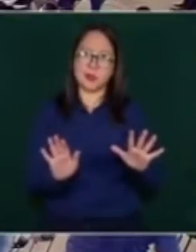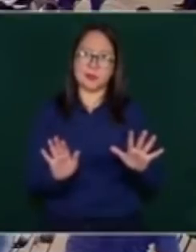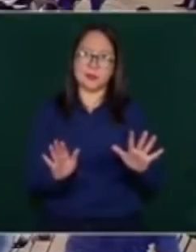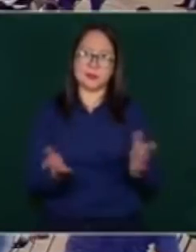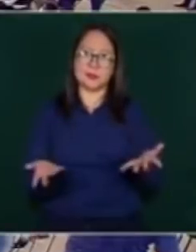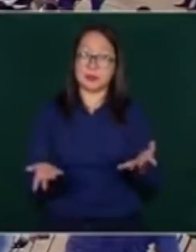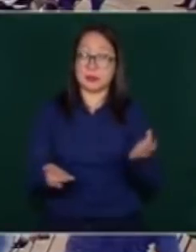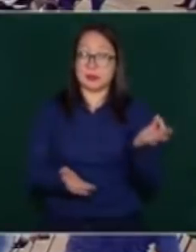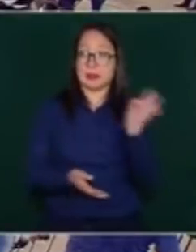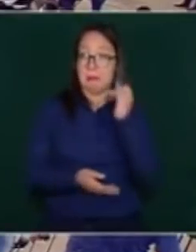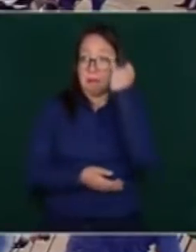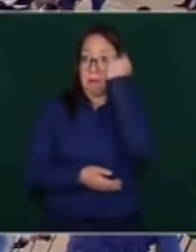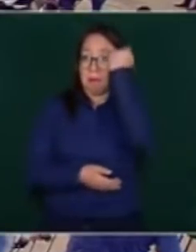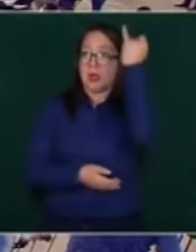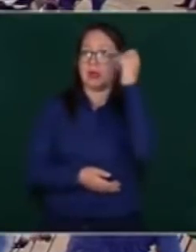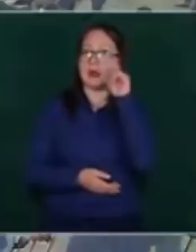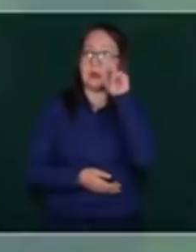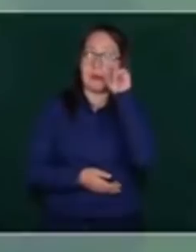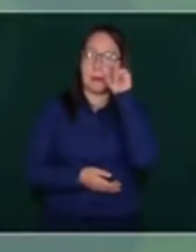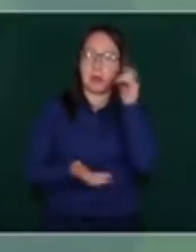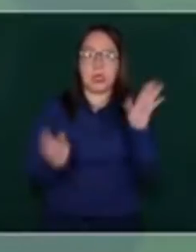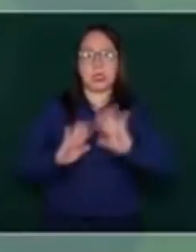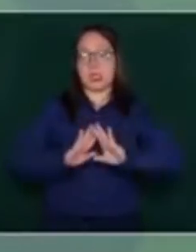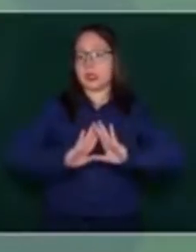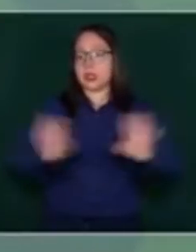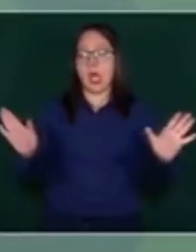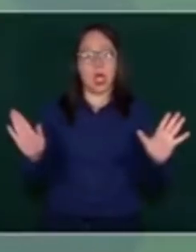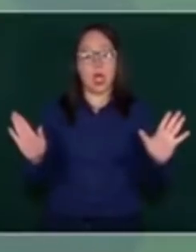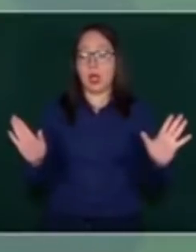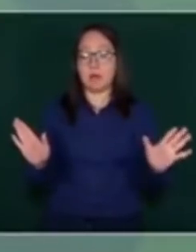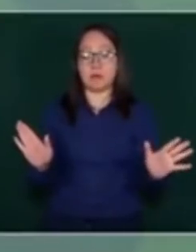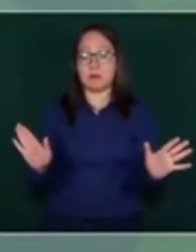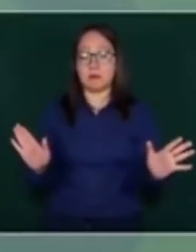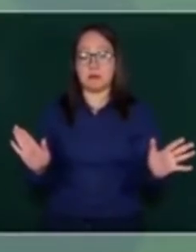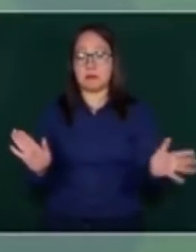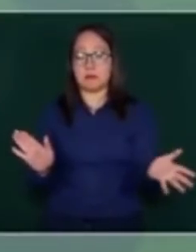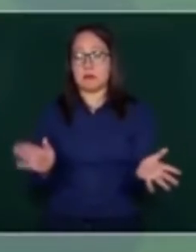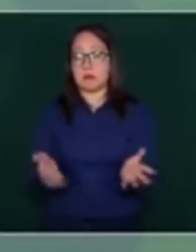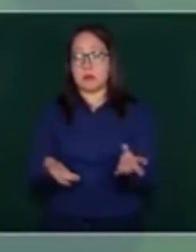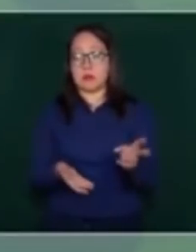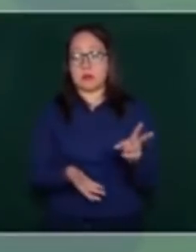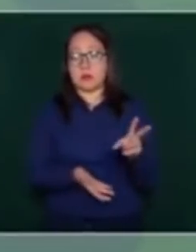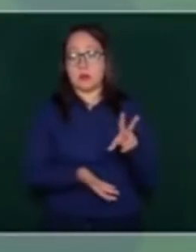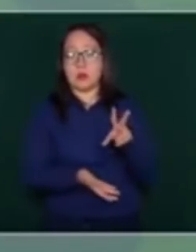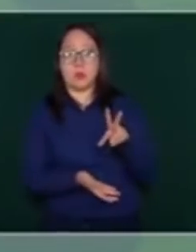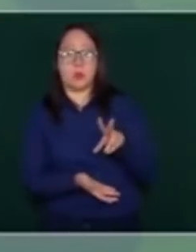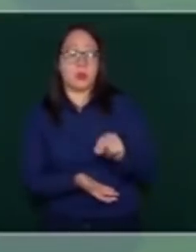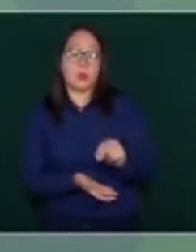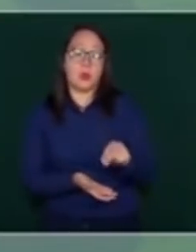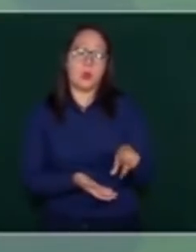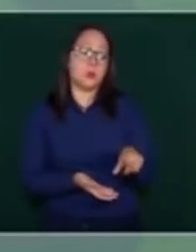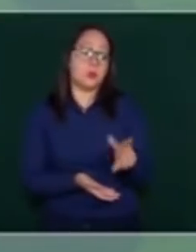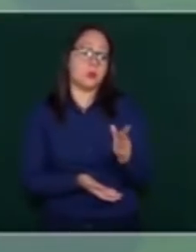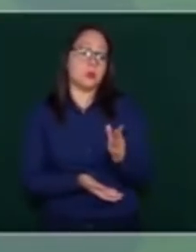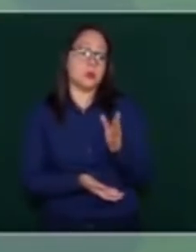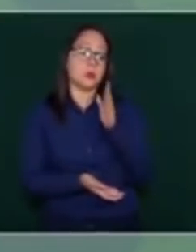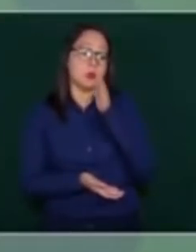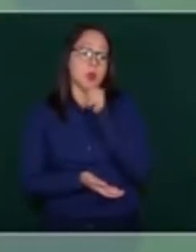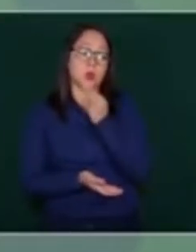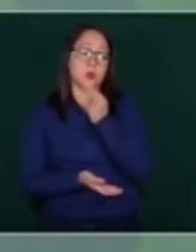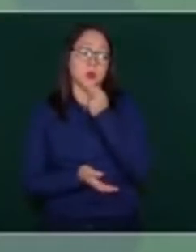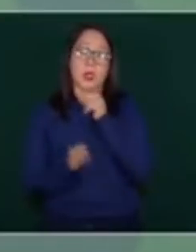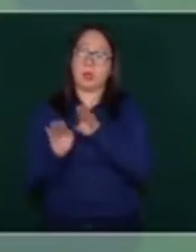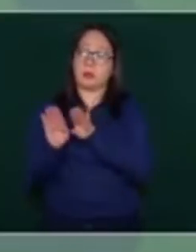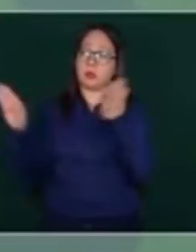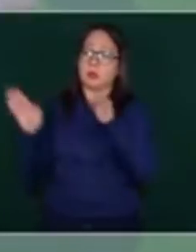ya no vas a tener más vuelos en el